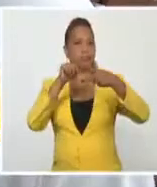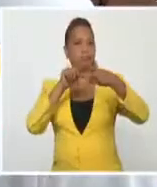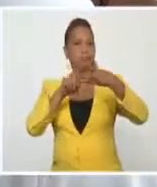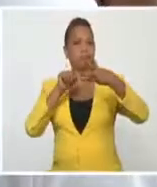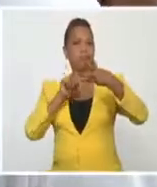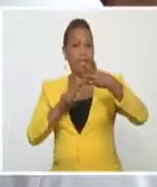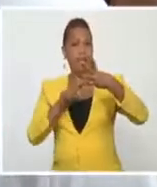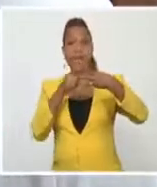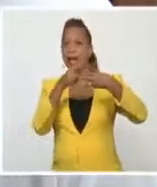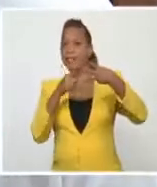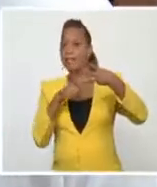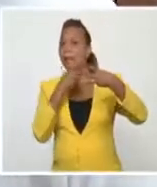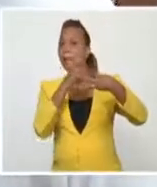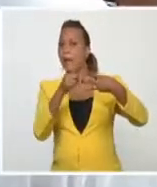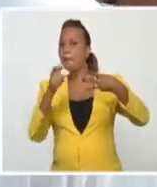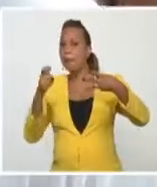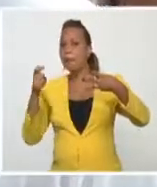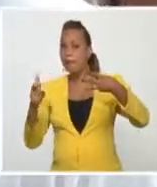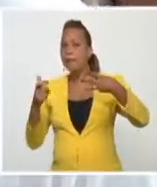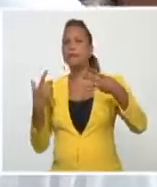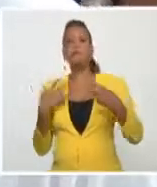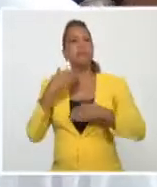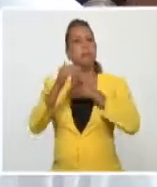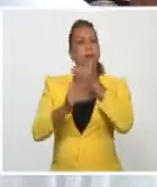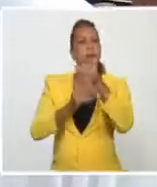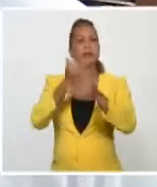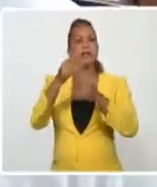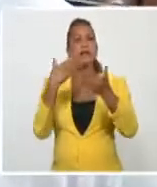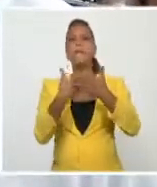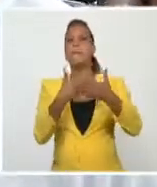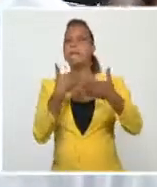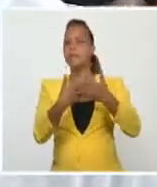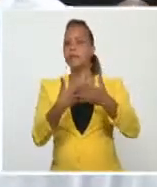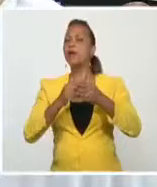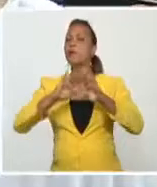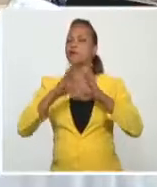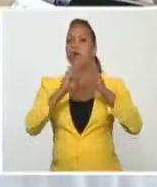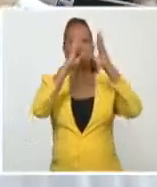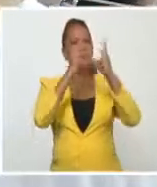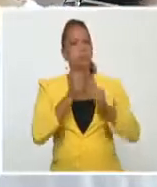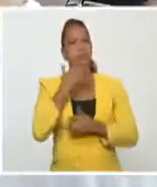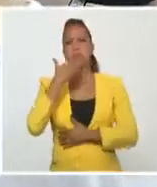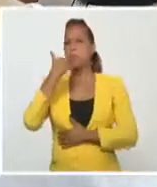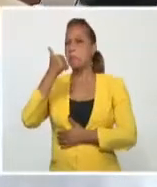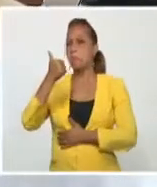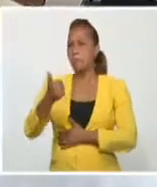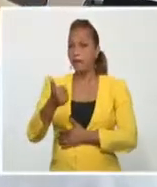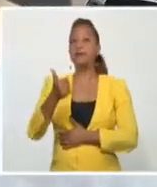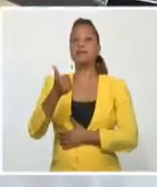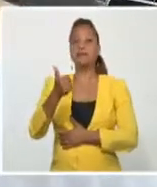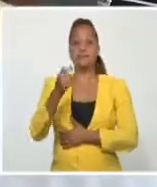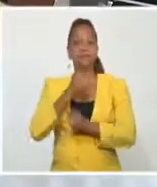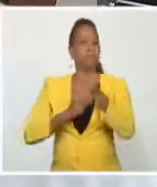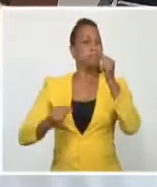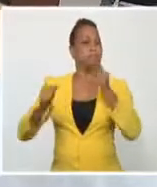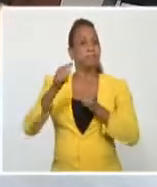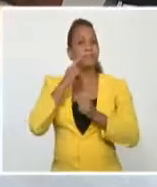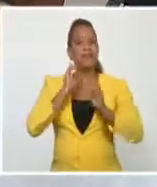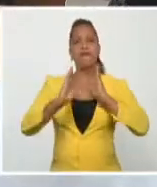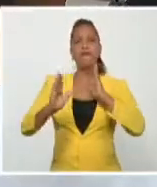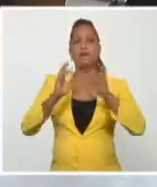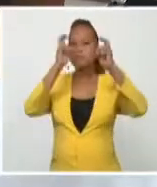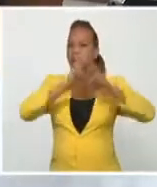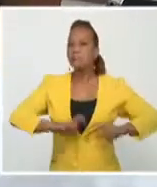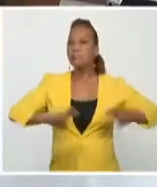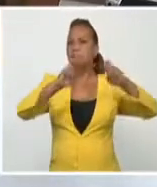Plus y Abdala, en relación al inmenso avance que tienen, a todos los resultados tan promisorios de las primeras fases de investigación.